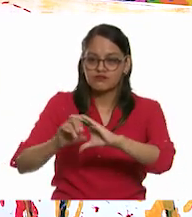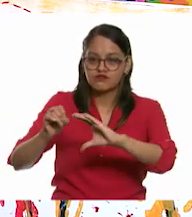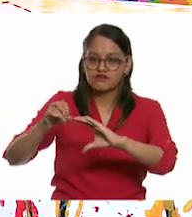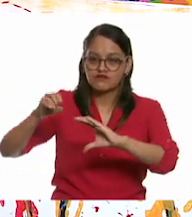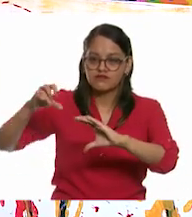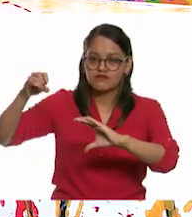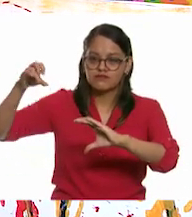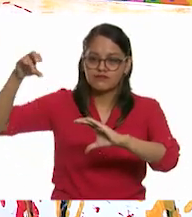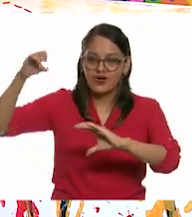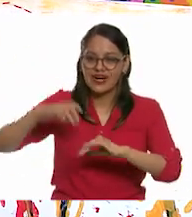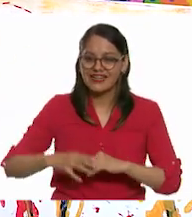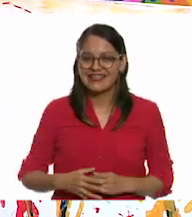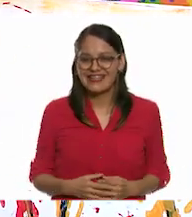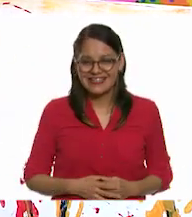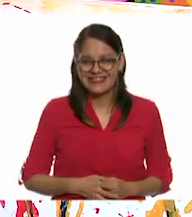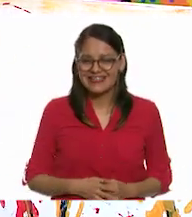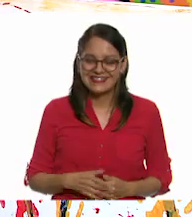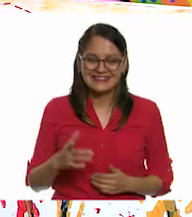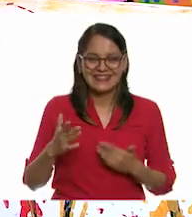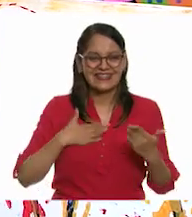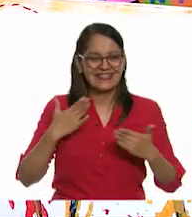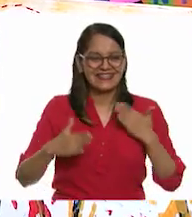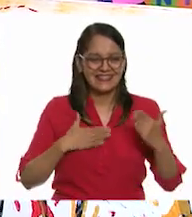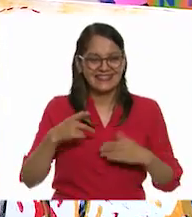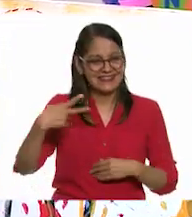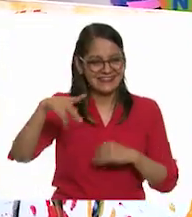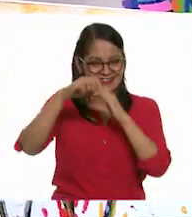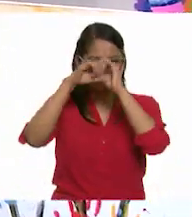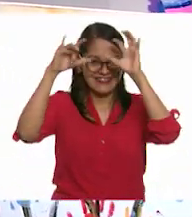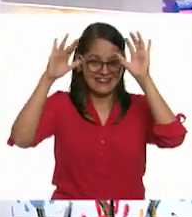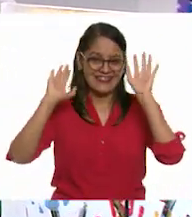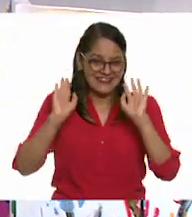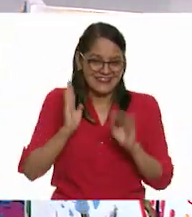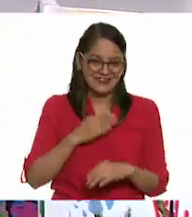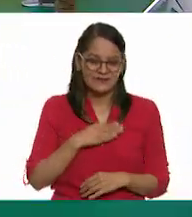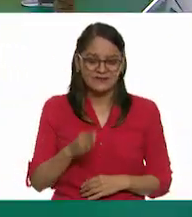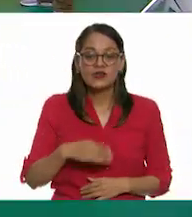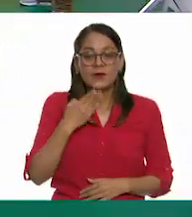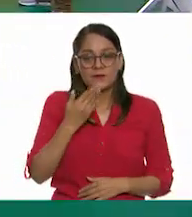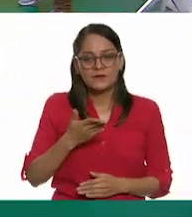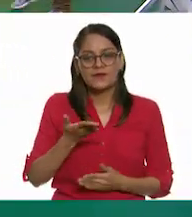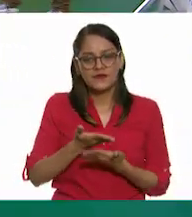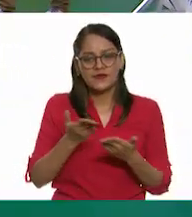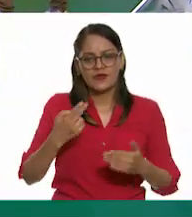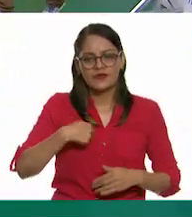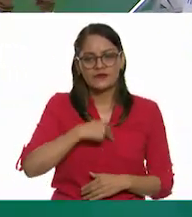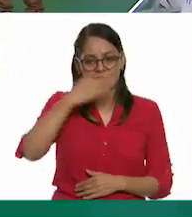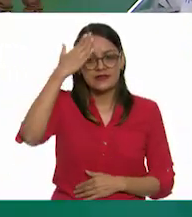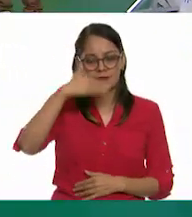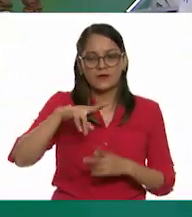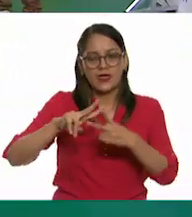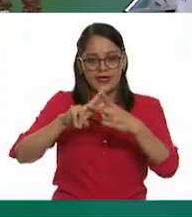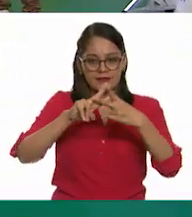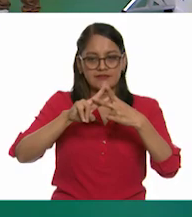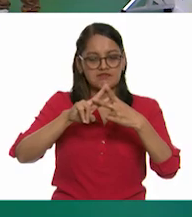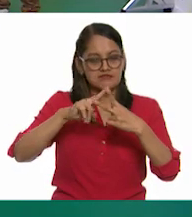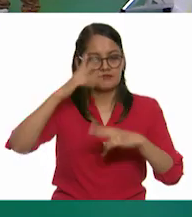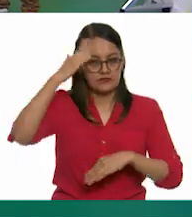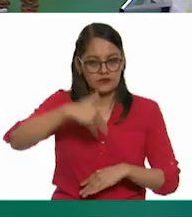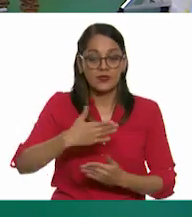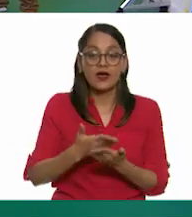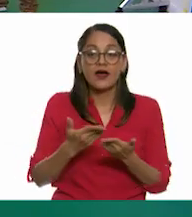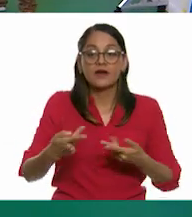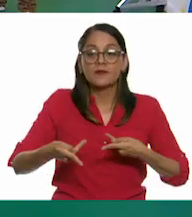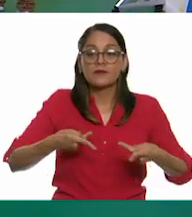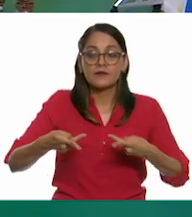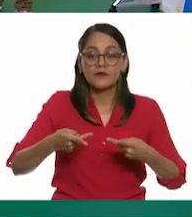¡Ah, qué divertido! Eso está raro de imaginar, pero muy bien. Entonces, sabemos que ha sido una estrella. Eso quiere decir que estamos